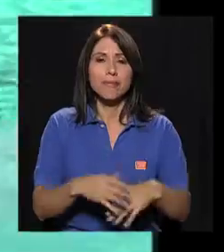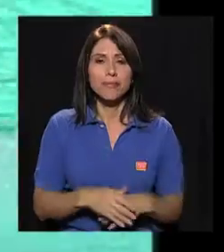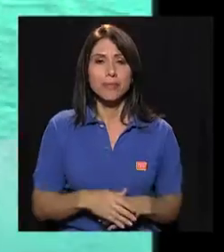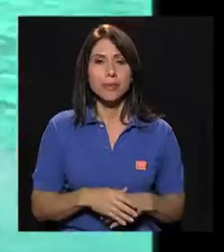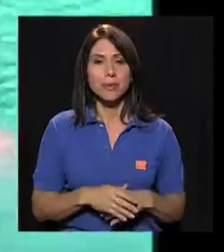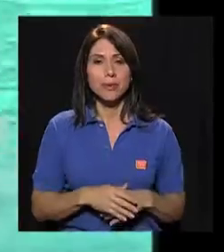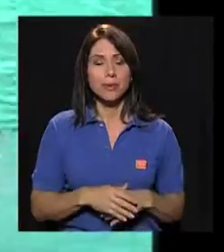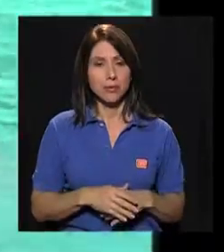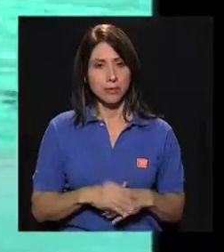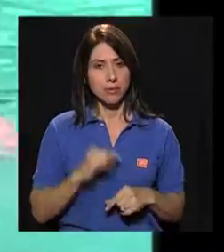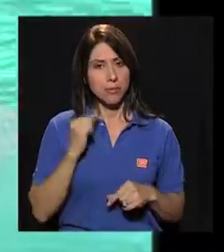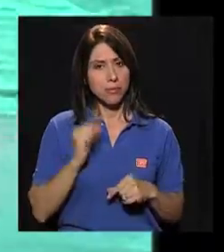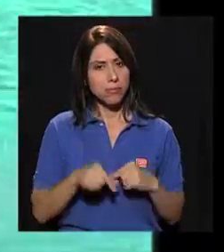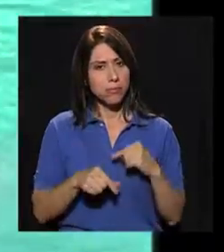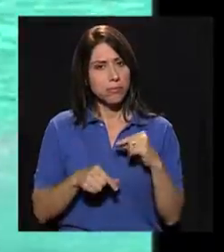vida.